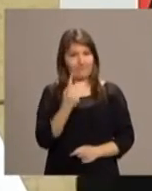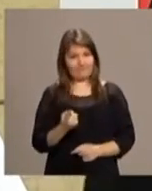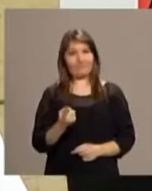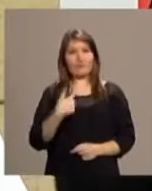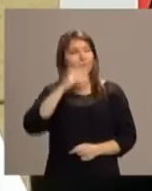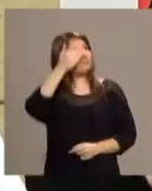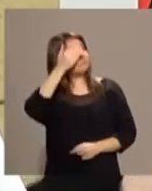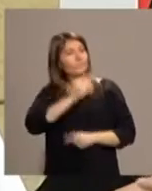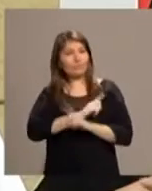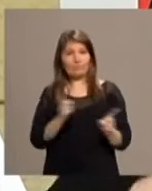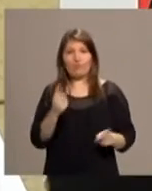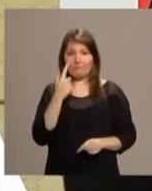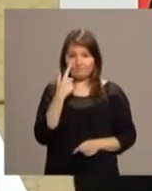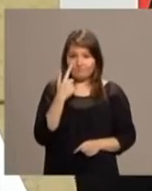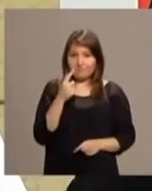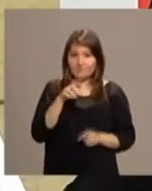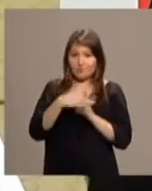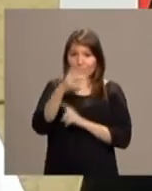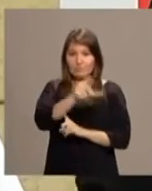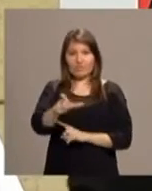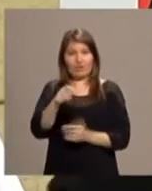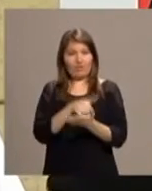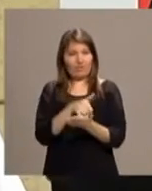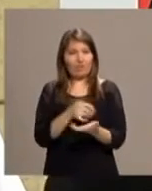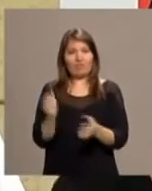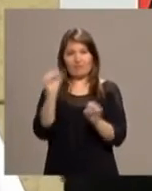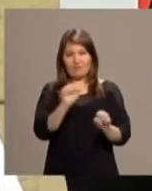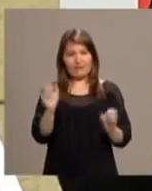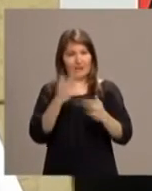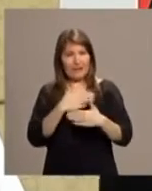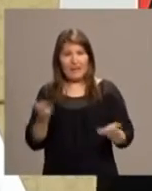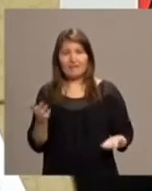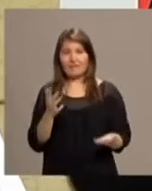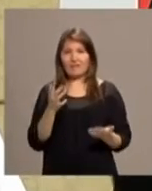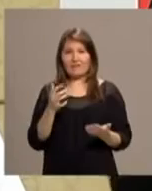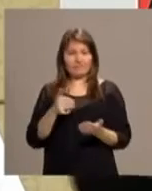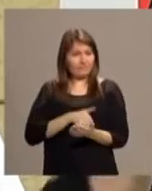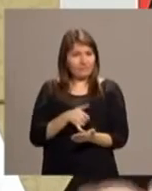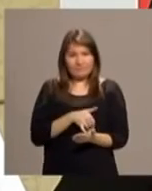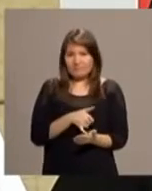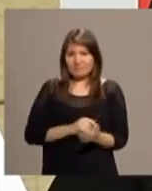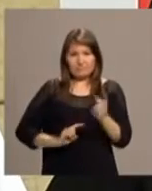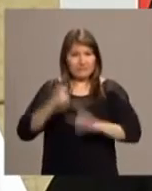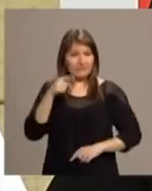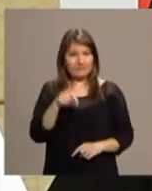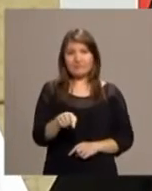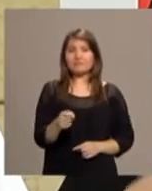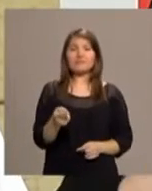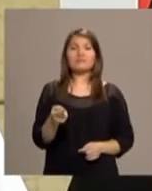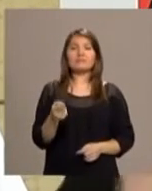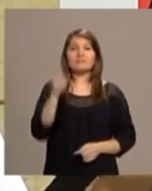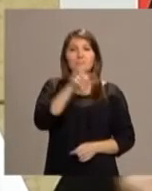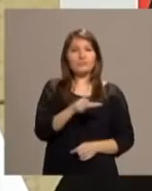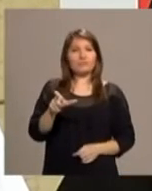Mirar la realidad de los indefensos, de los más vulnerables, de los